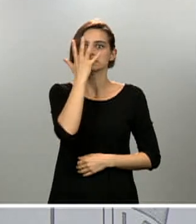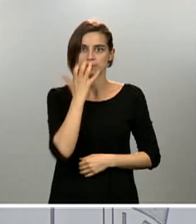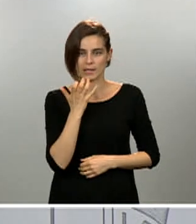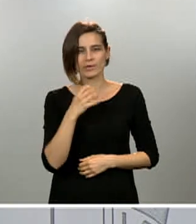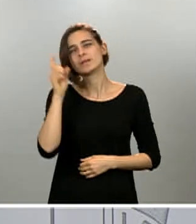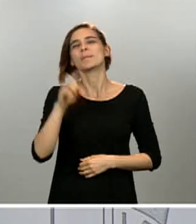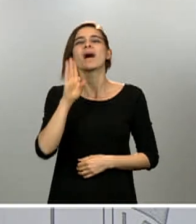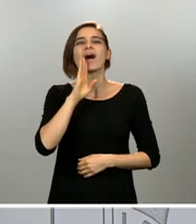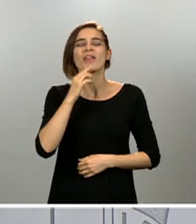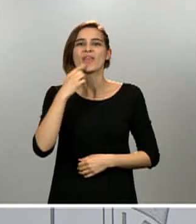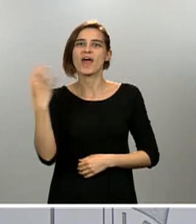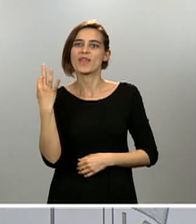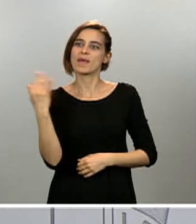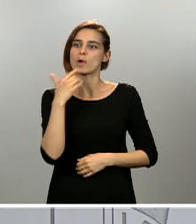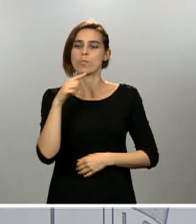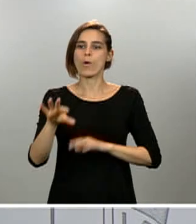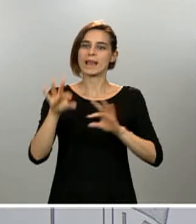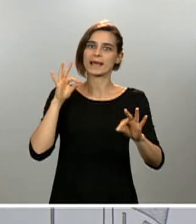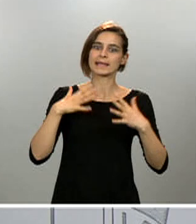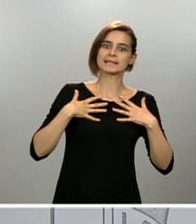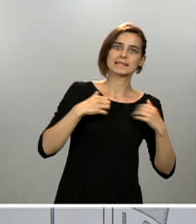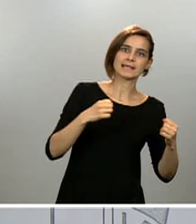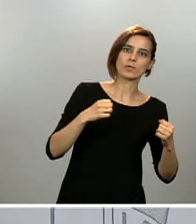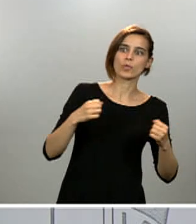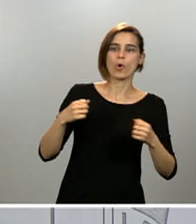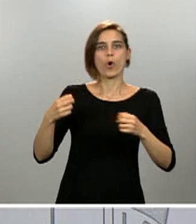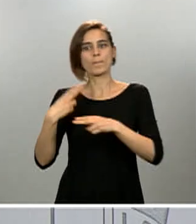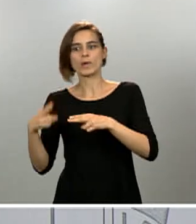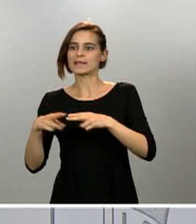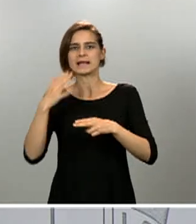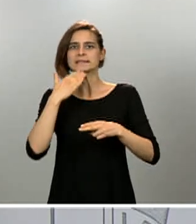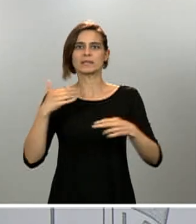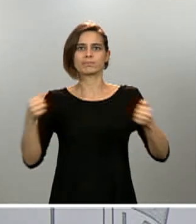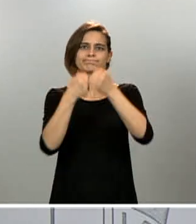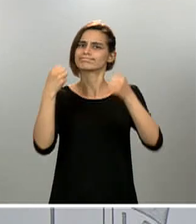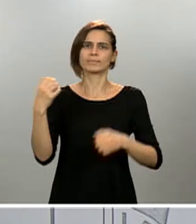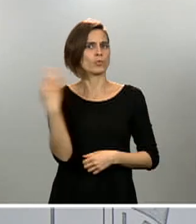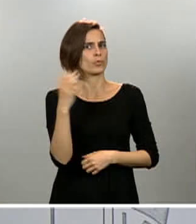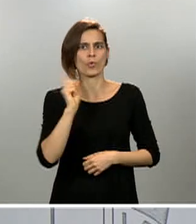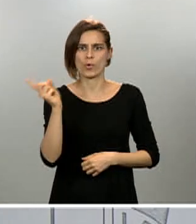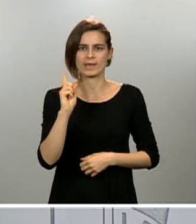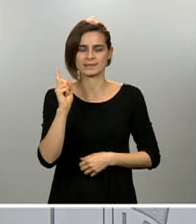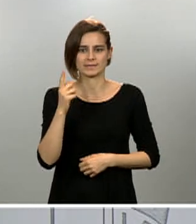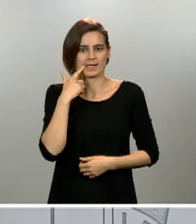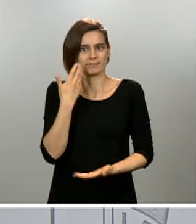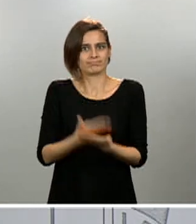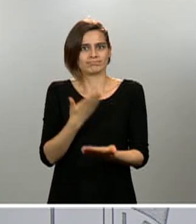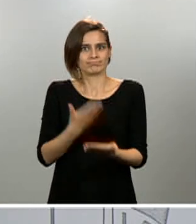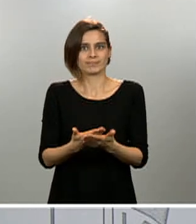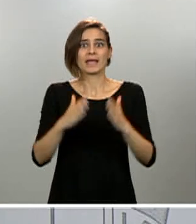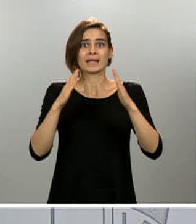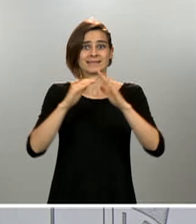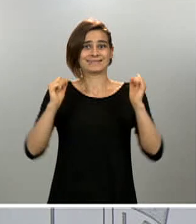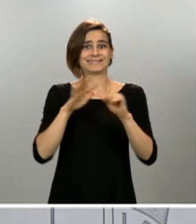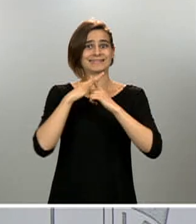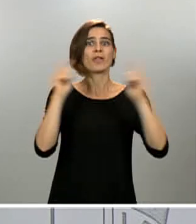salud con economía. Es una evidencia que han funcionado las medidas del estado de alarma. Y ahora, más que nunca, es necesario para la desesperada, aplicando los